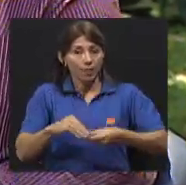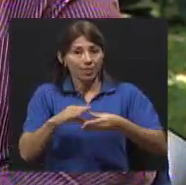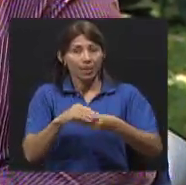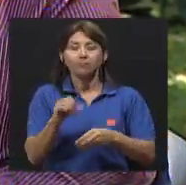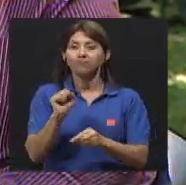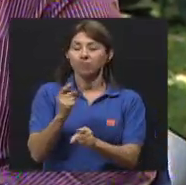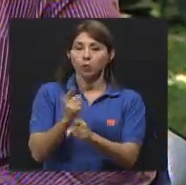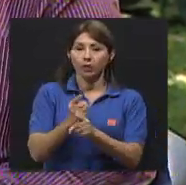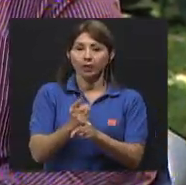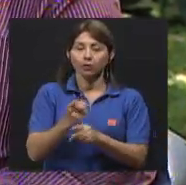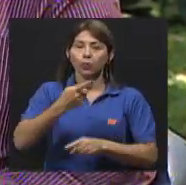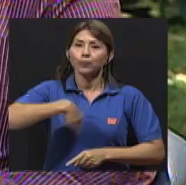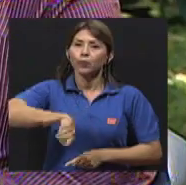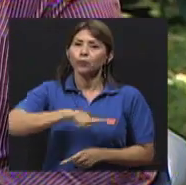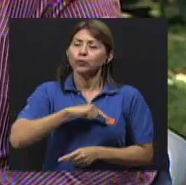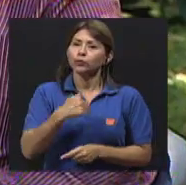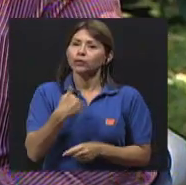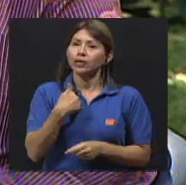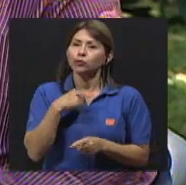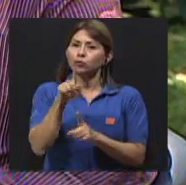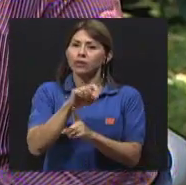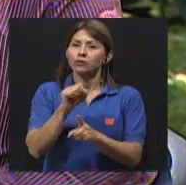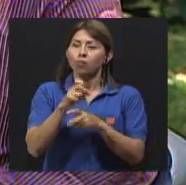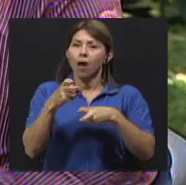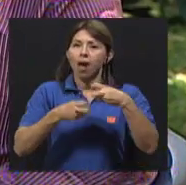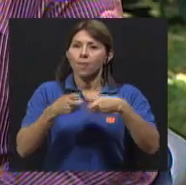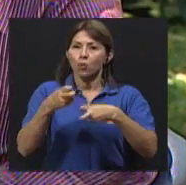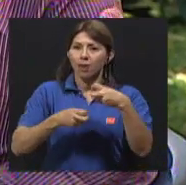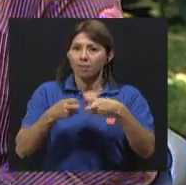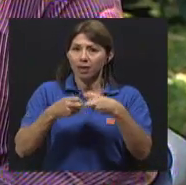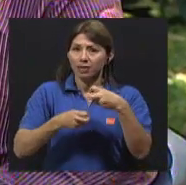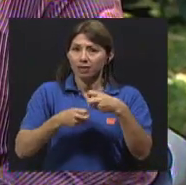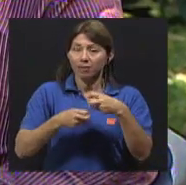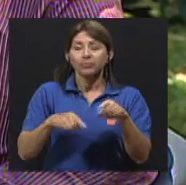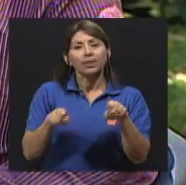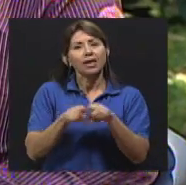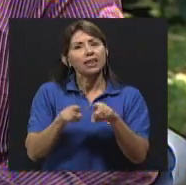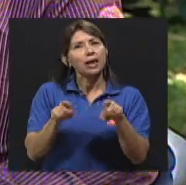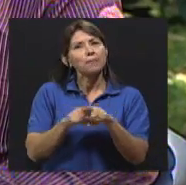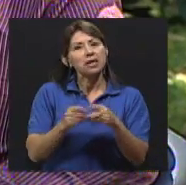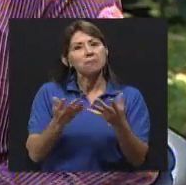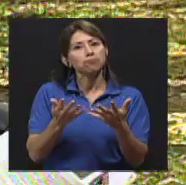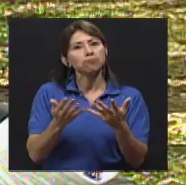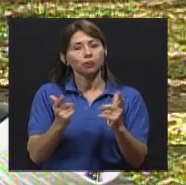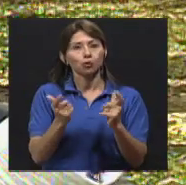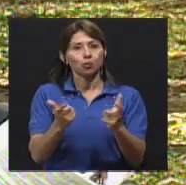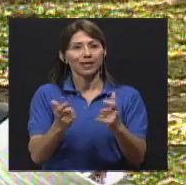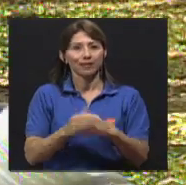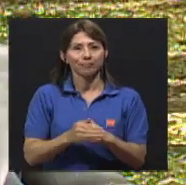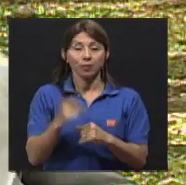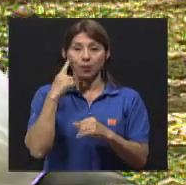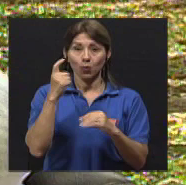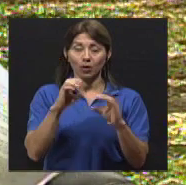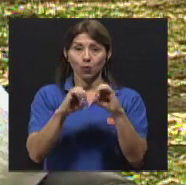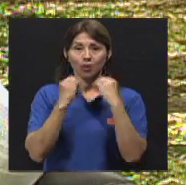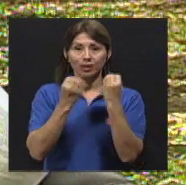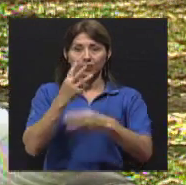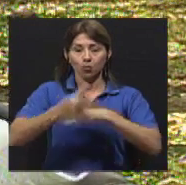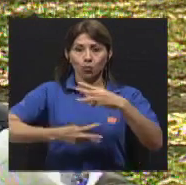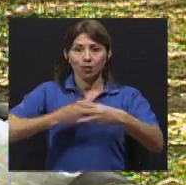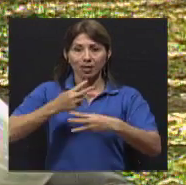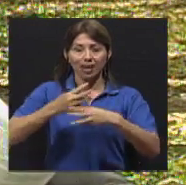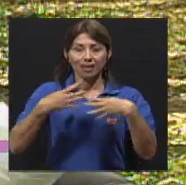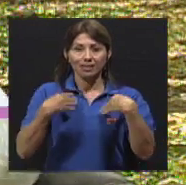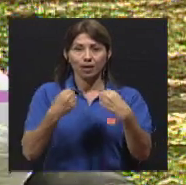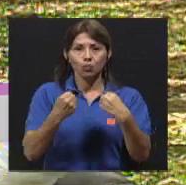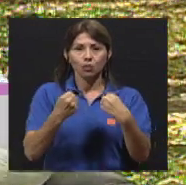comenta. Bueno, tenemos una problemática y a la vez tenemos una suerte porque la Organización Mundial de